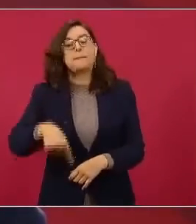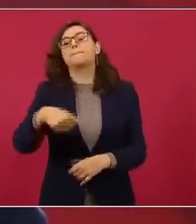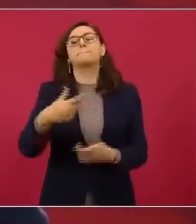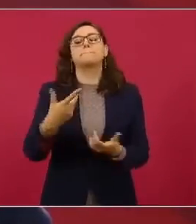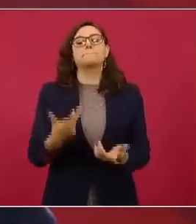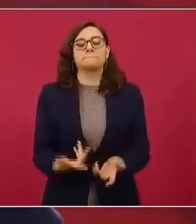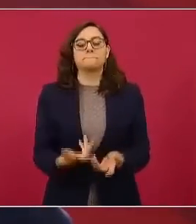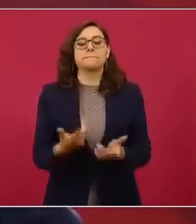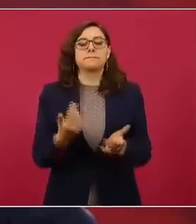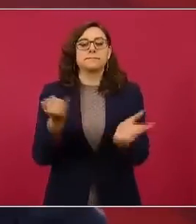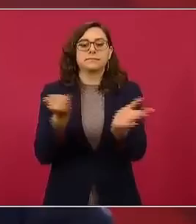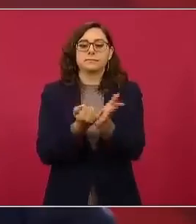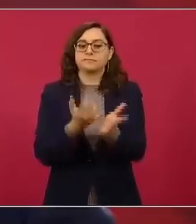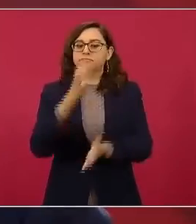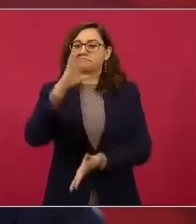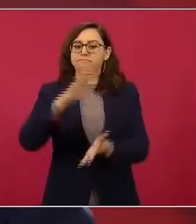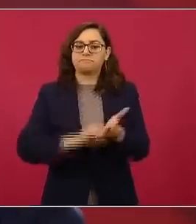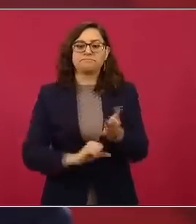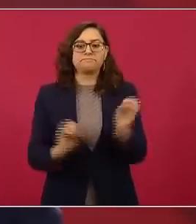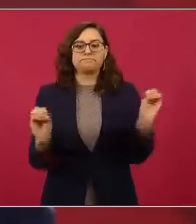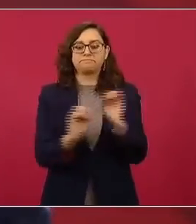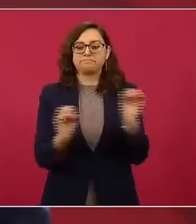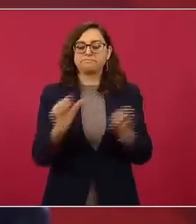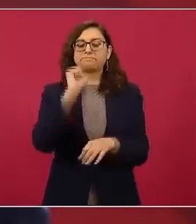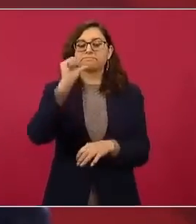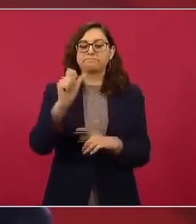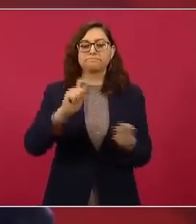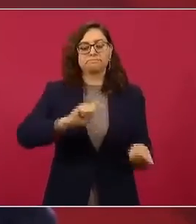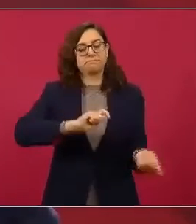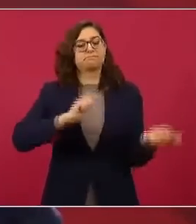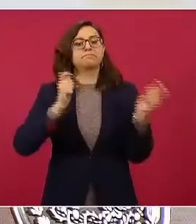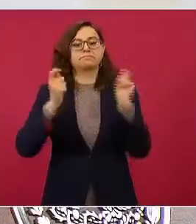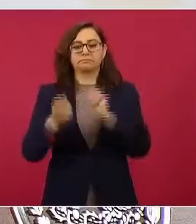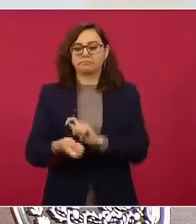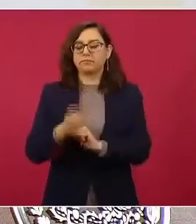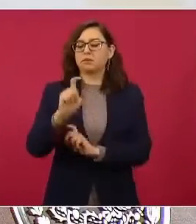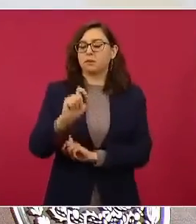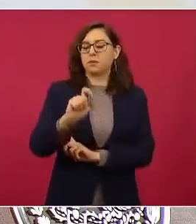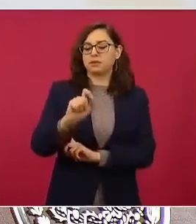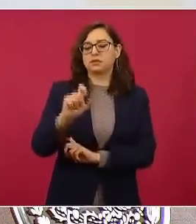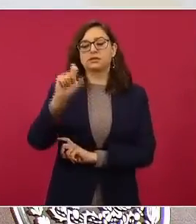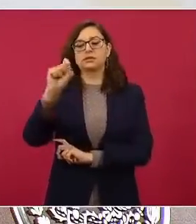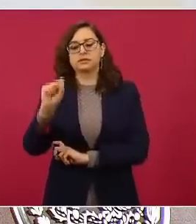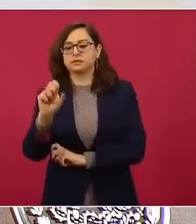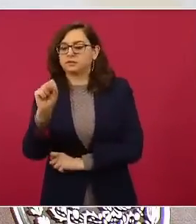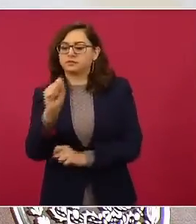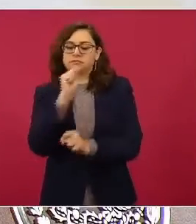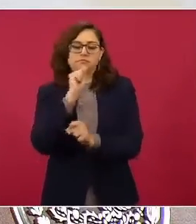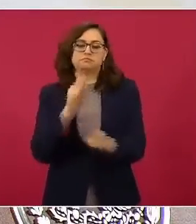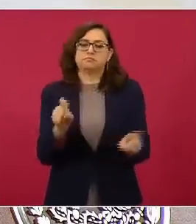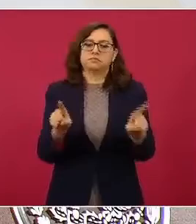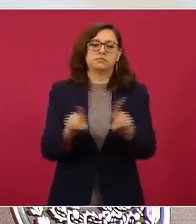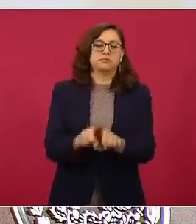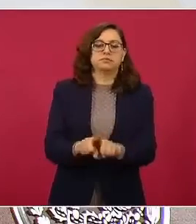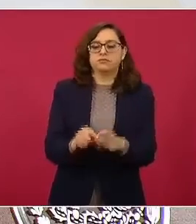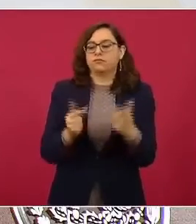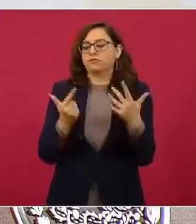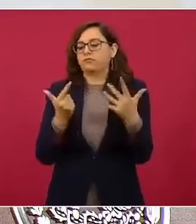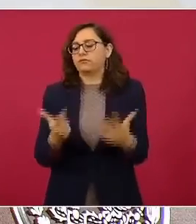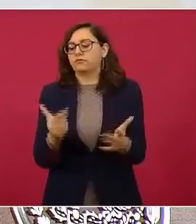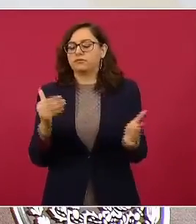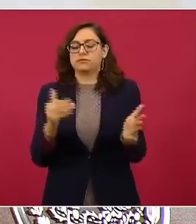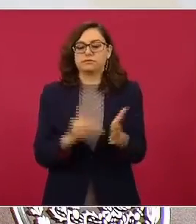comisión, cero dólares, un tipo cambiario también de 20.60 y por lo tanto da lo mismo, siete mil 210